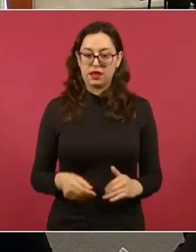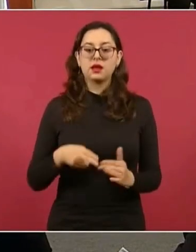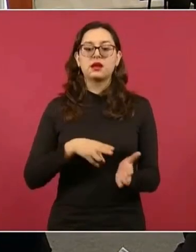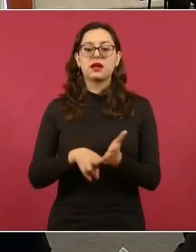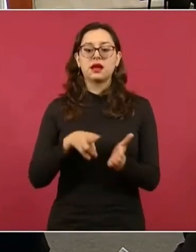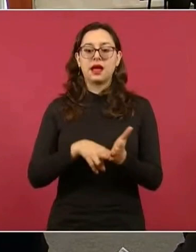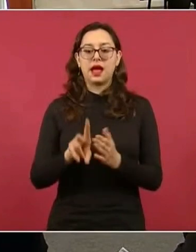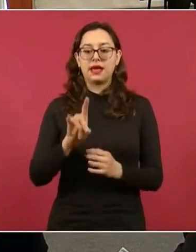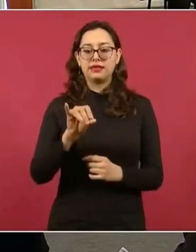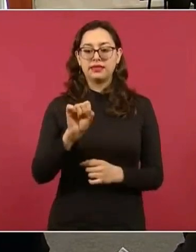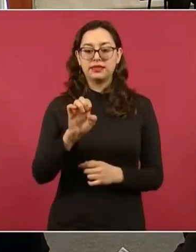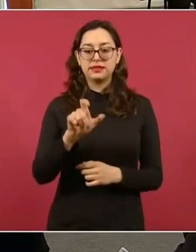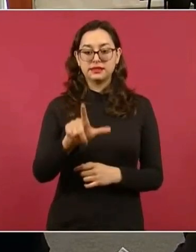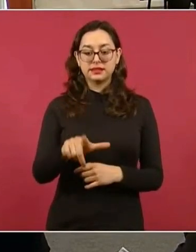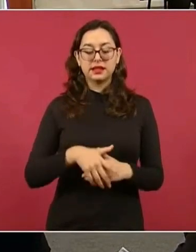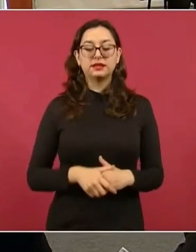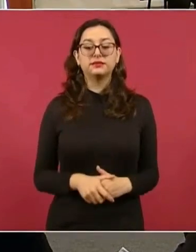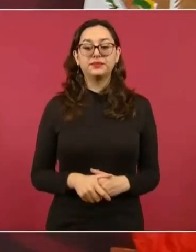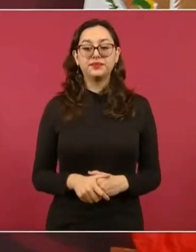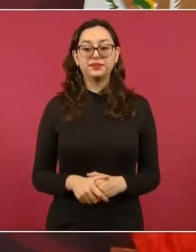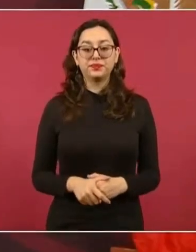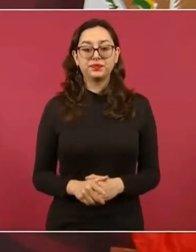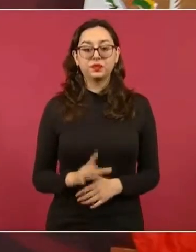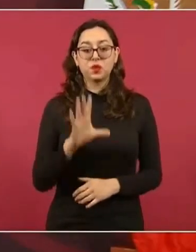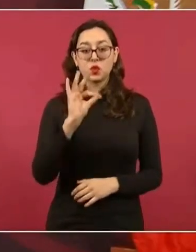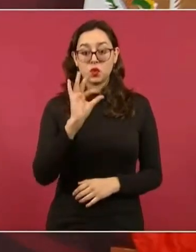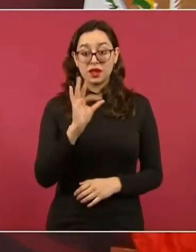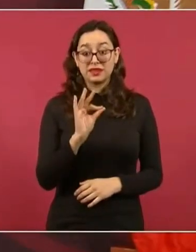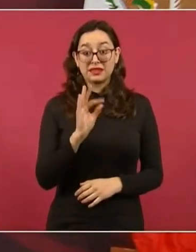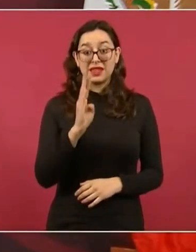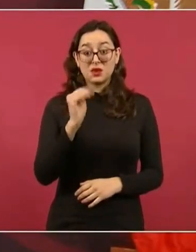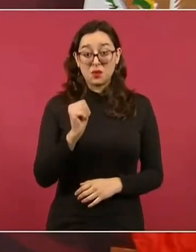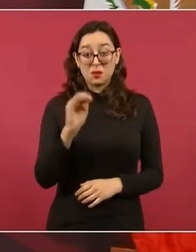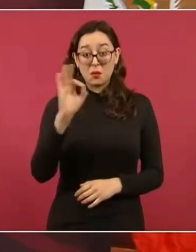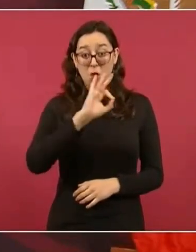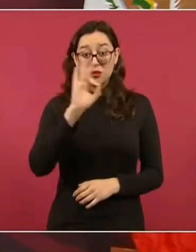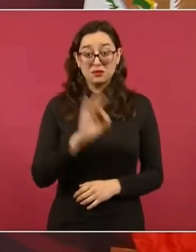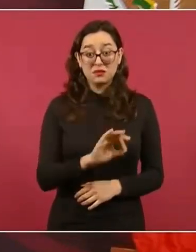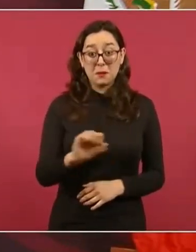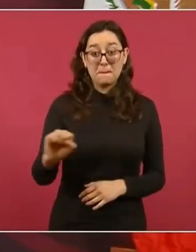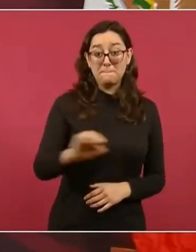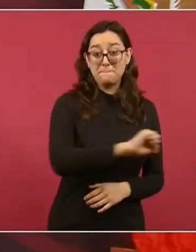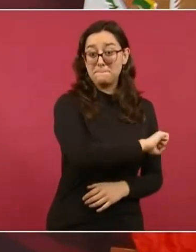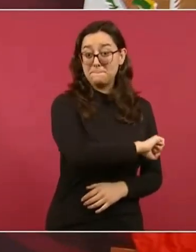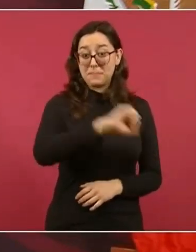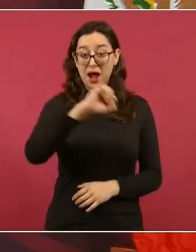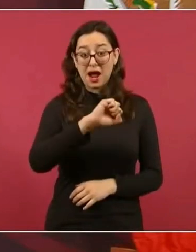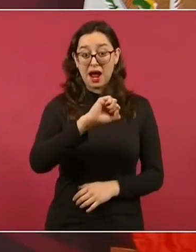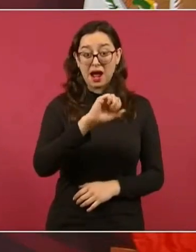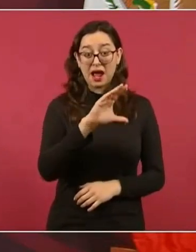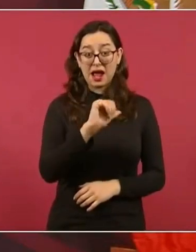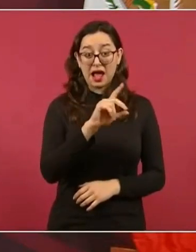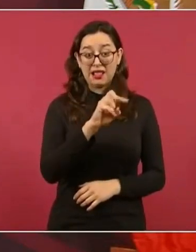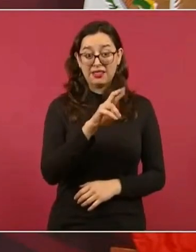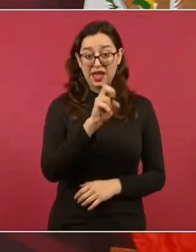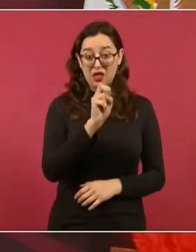Dice, 49% más con Calderón,